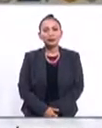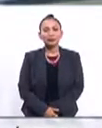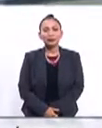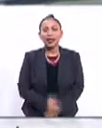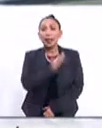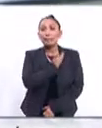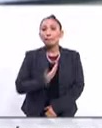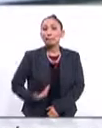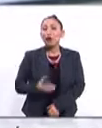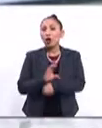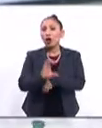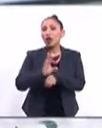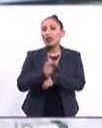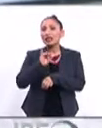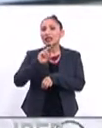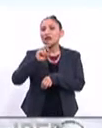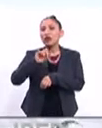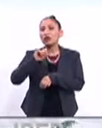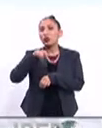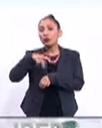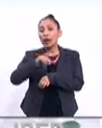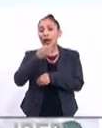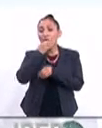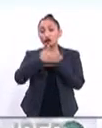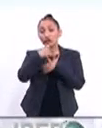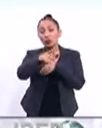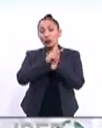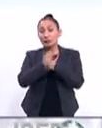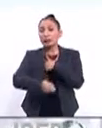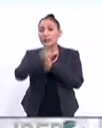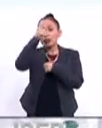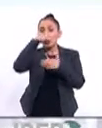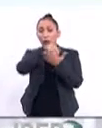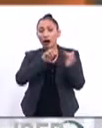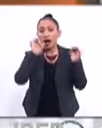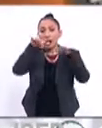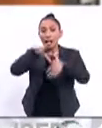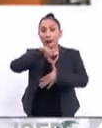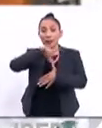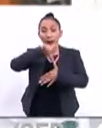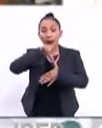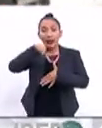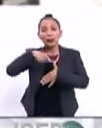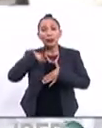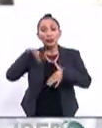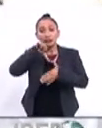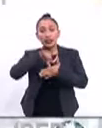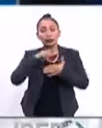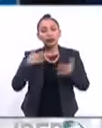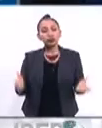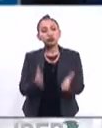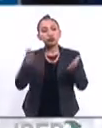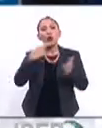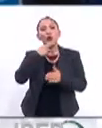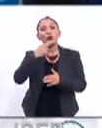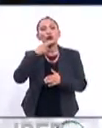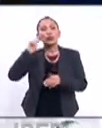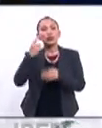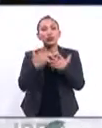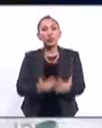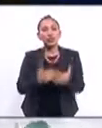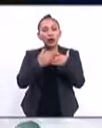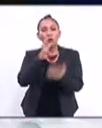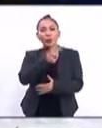El presidente de Colombia, Iván Duque, anuncia que su país será la primera sede en América Latina de un centro que promueve el uso de las